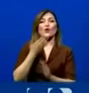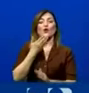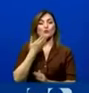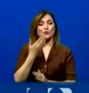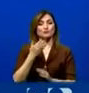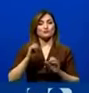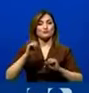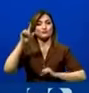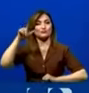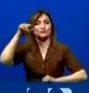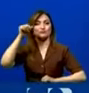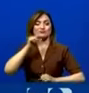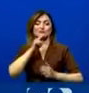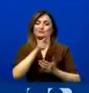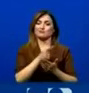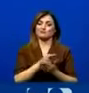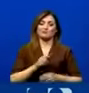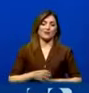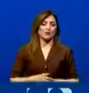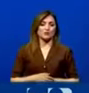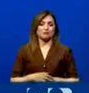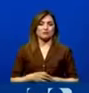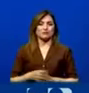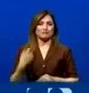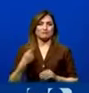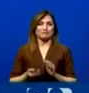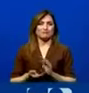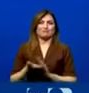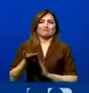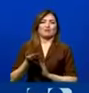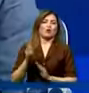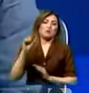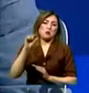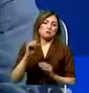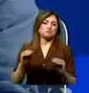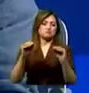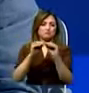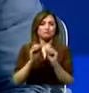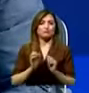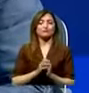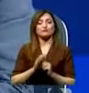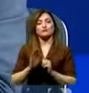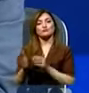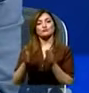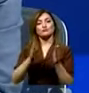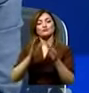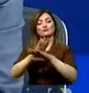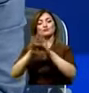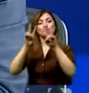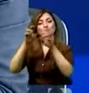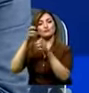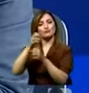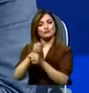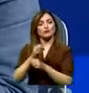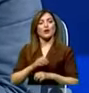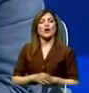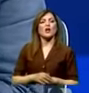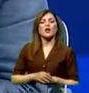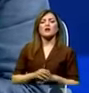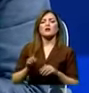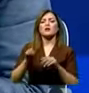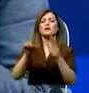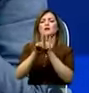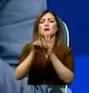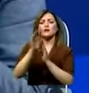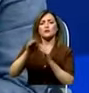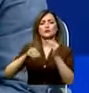posibilidades reales de manejo de la caja fiscal. Ministra, vamos a hablar de seguridad, viene Liz, con ese tema, pero solamente quiero volver un ratito a la ley de